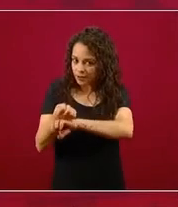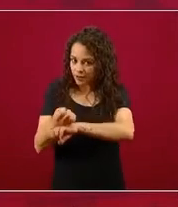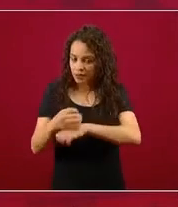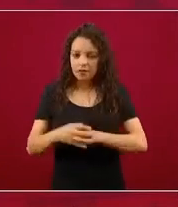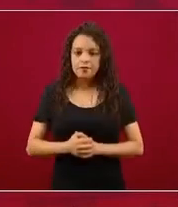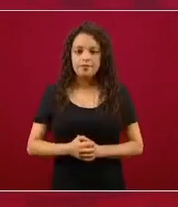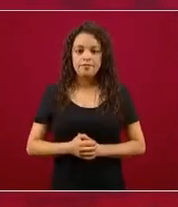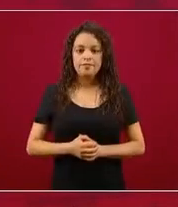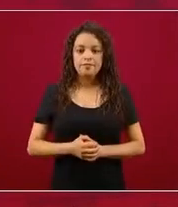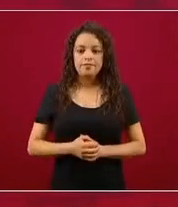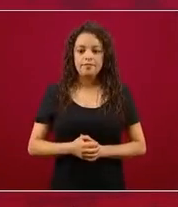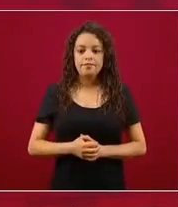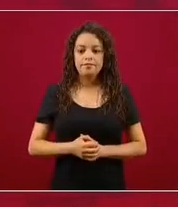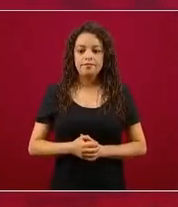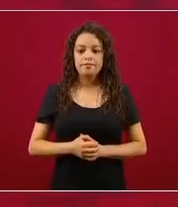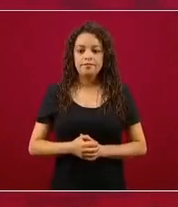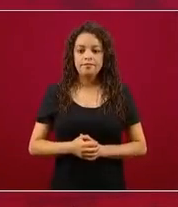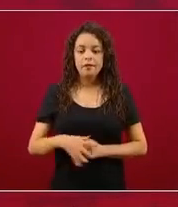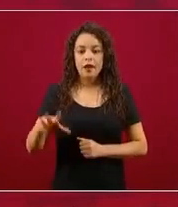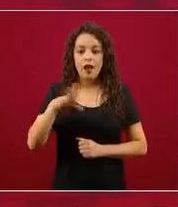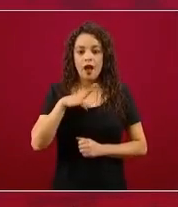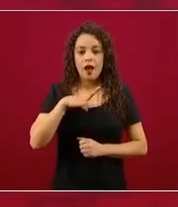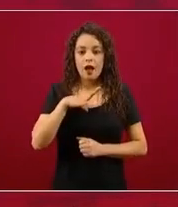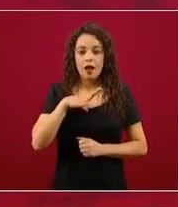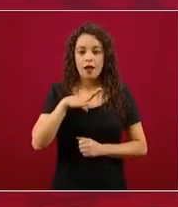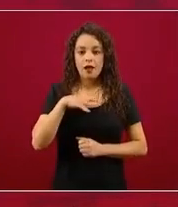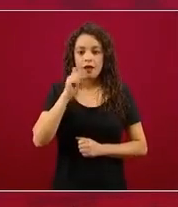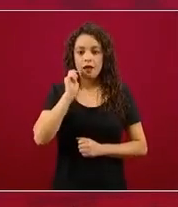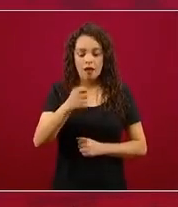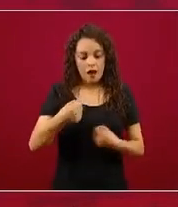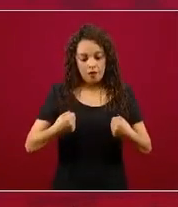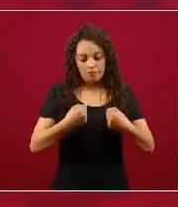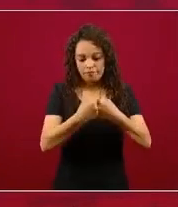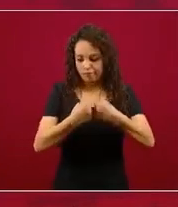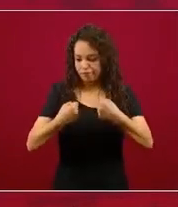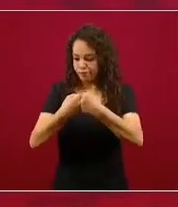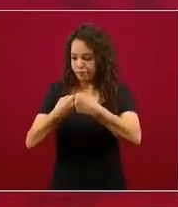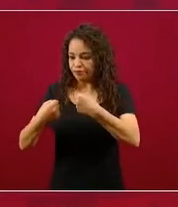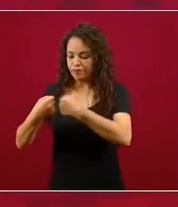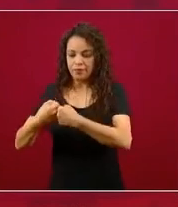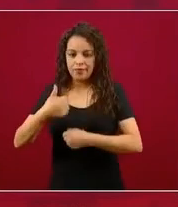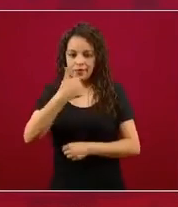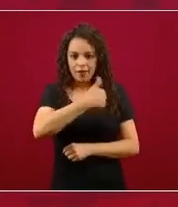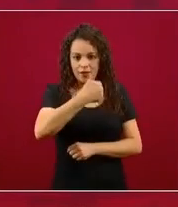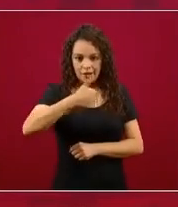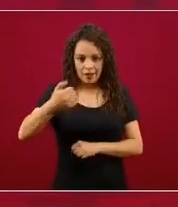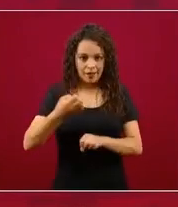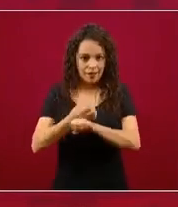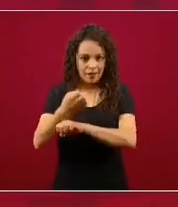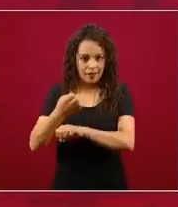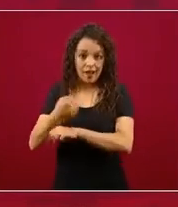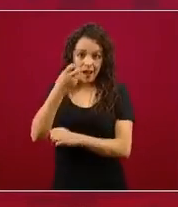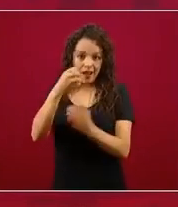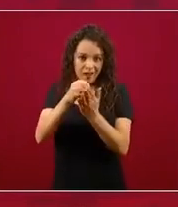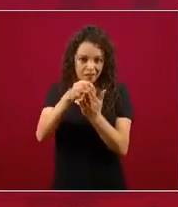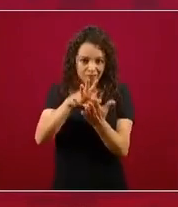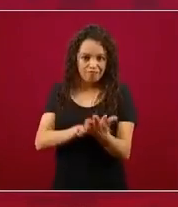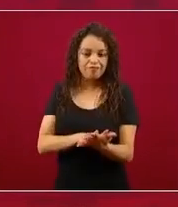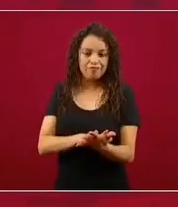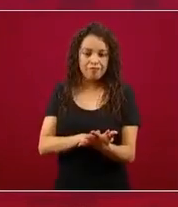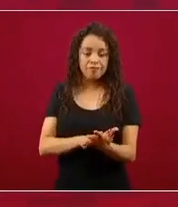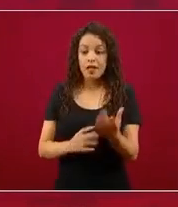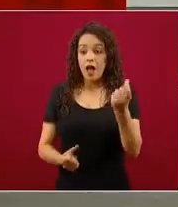enmarcadas territorialmente en los límites de los estados. En algunos casos hay